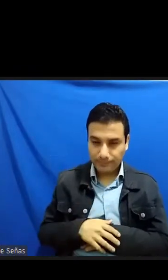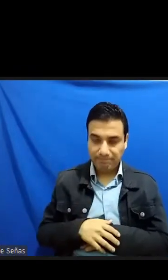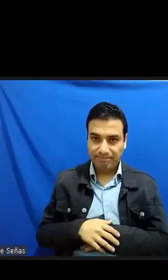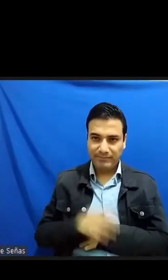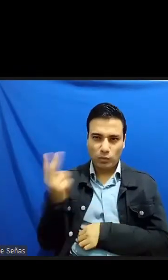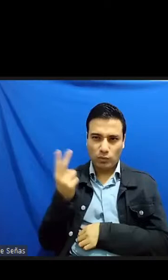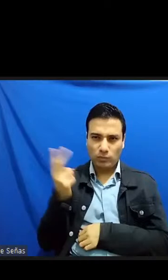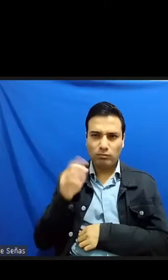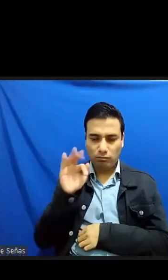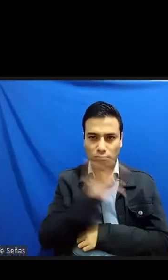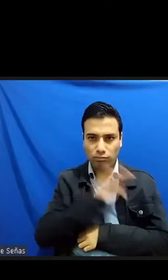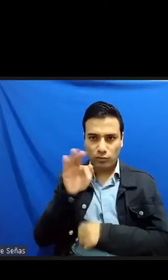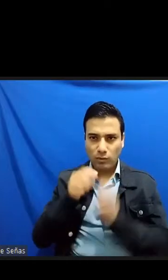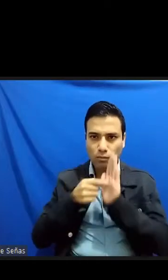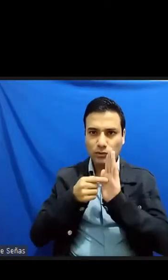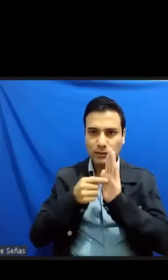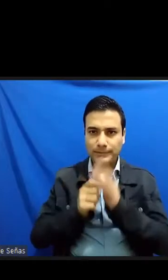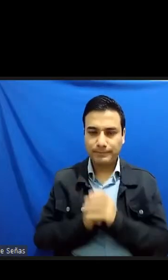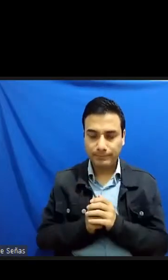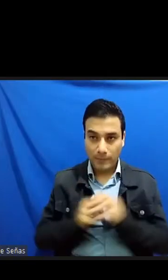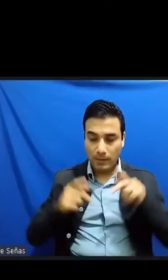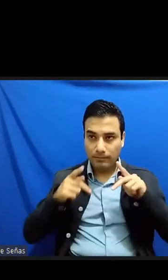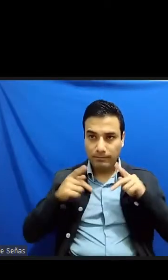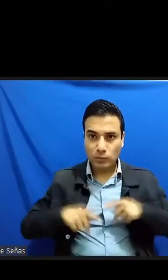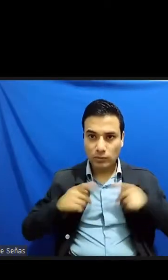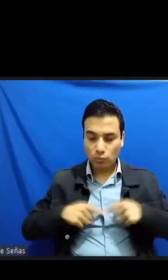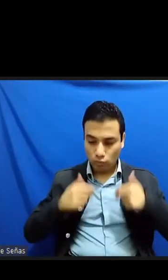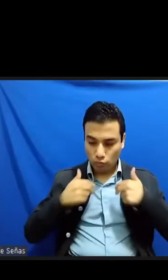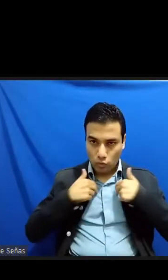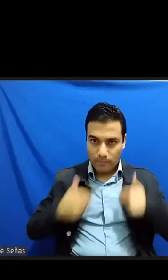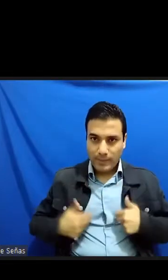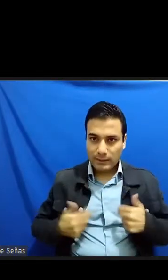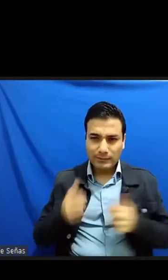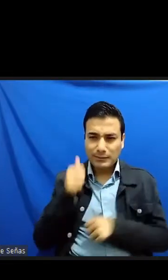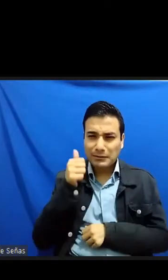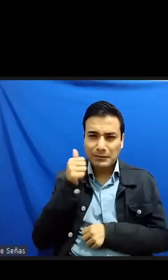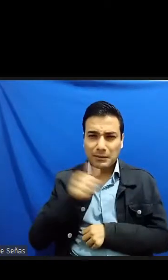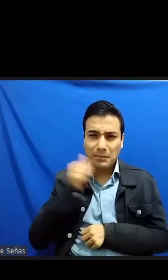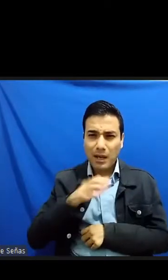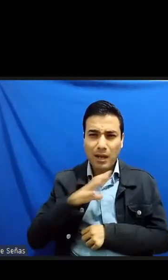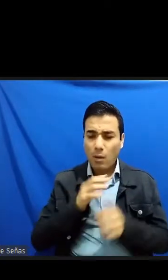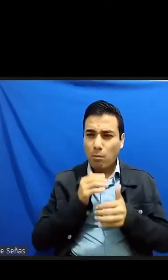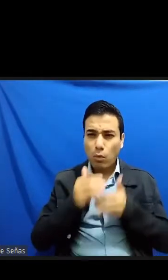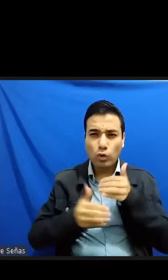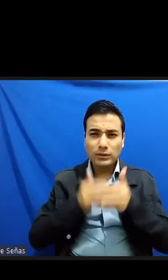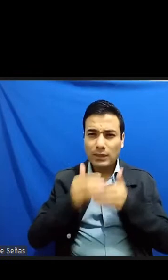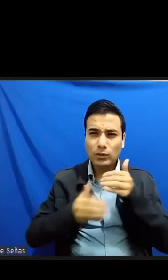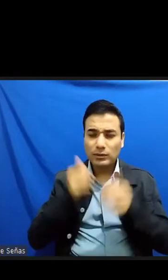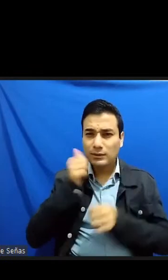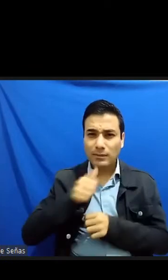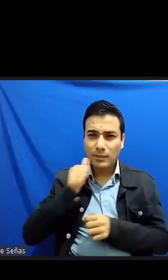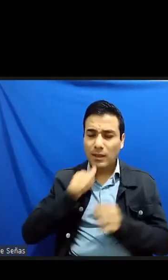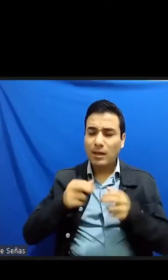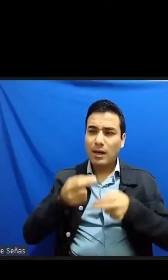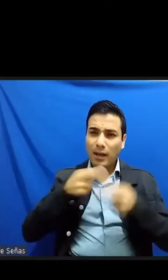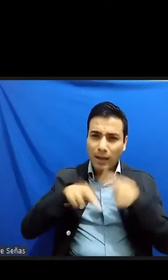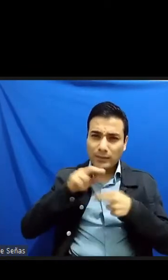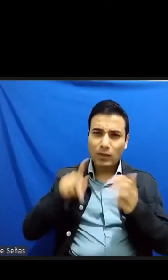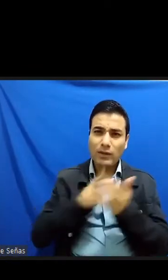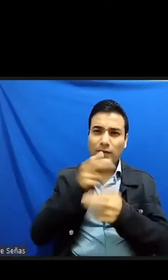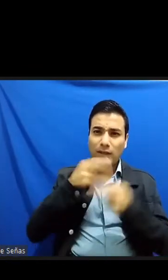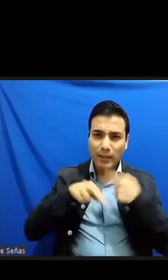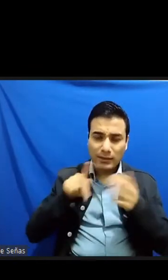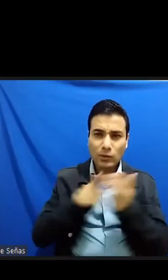demostrar que como humanos estamos sometidos a un proceso de eterno retorno y no a una